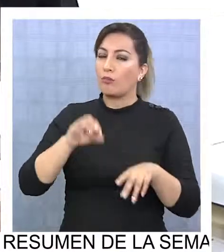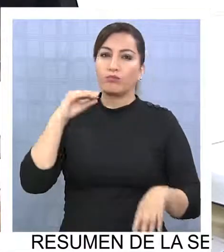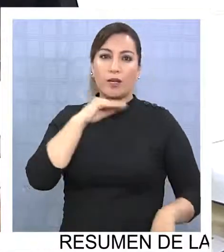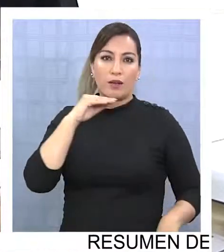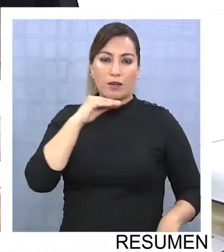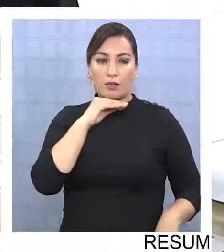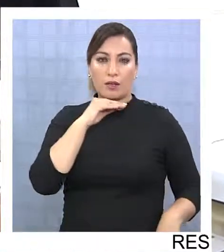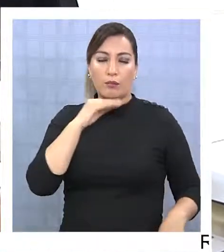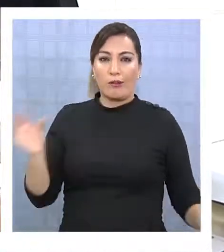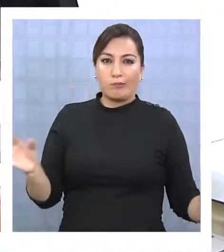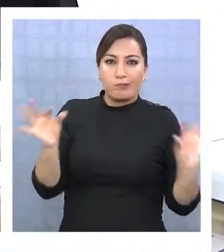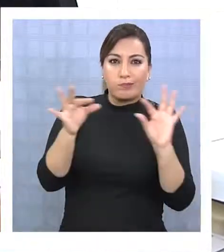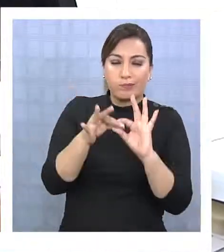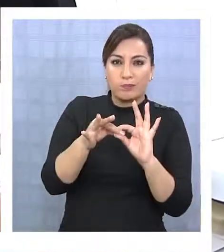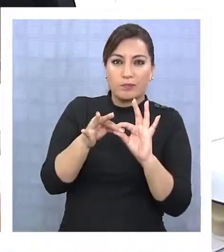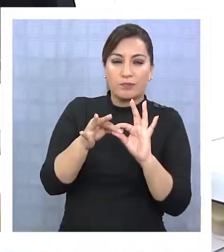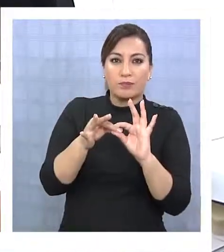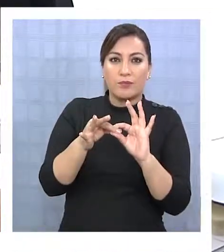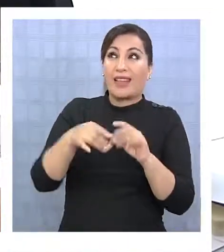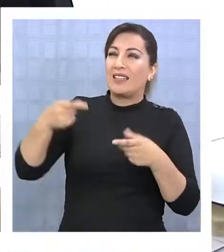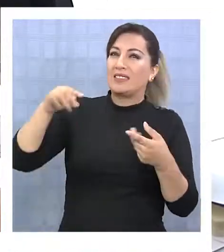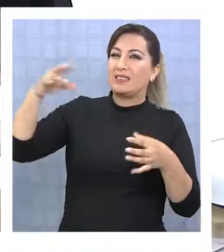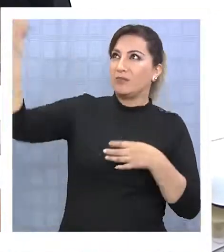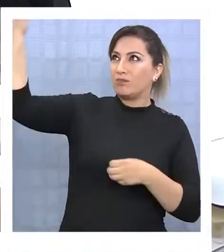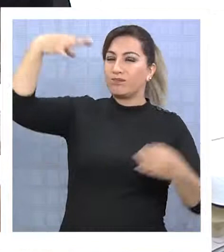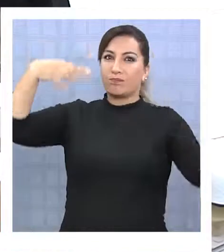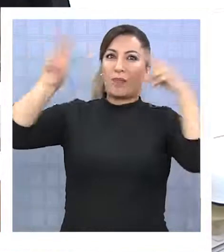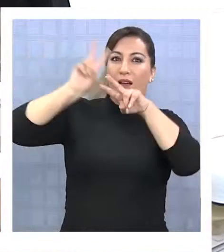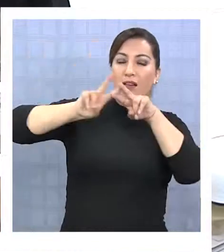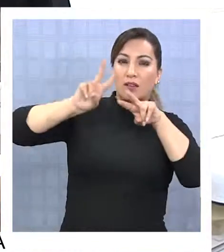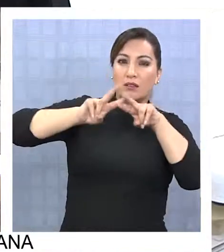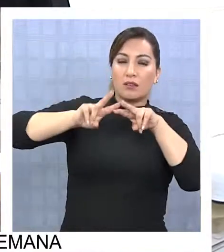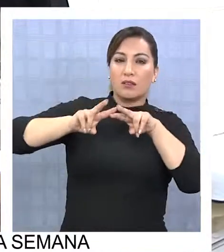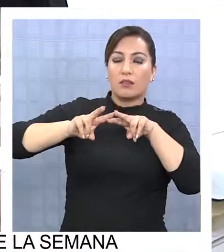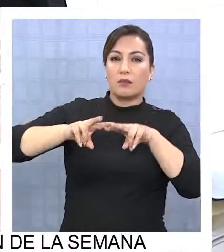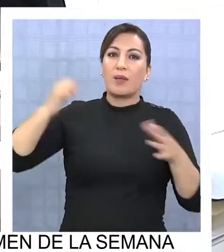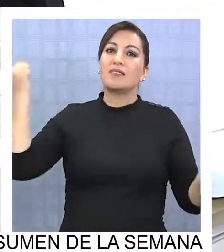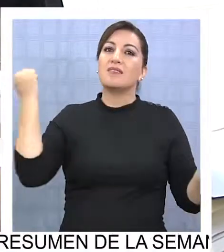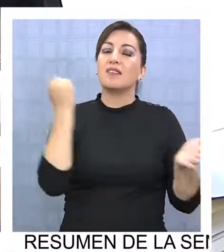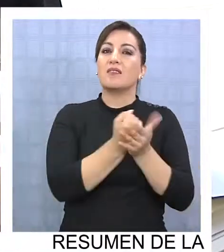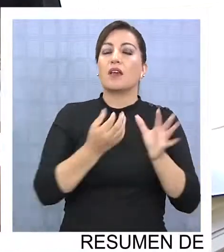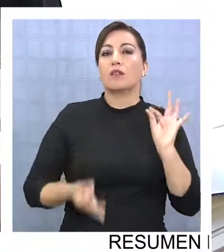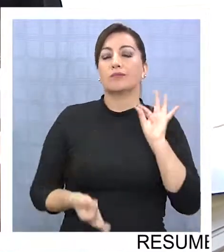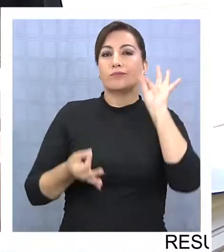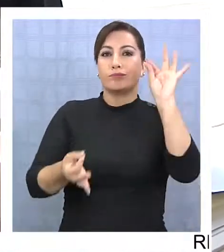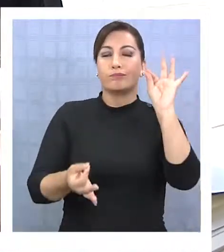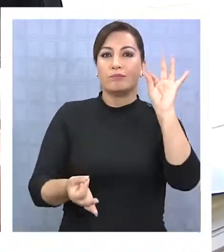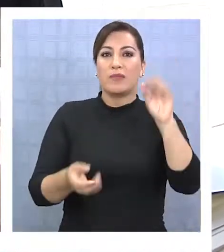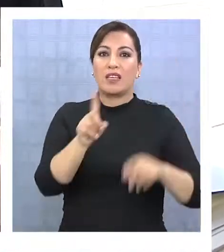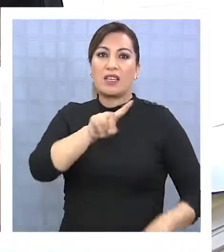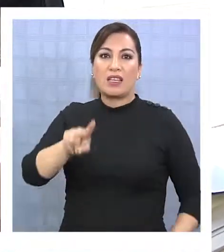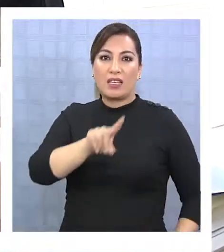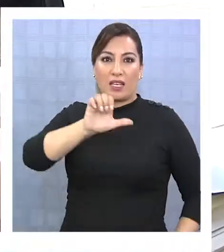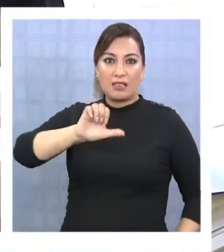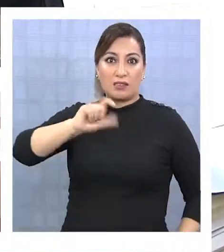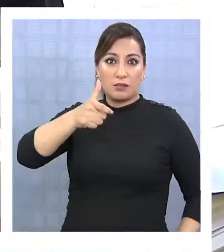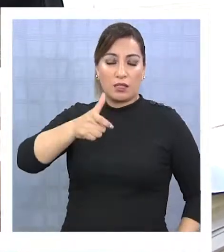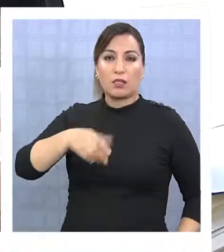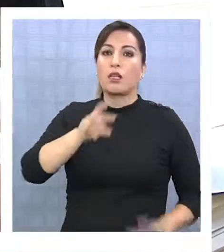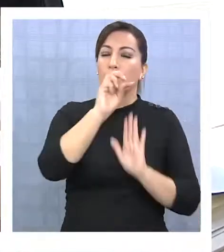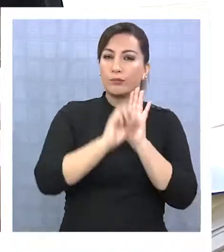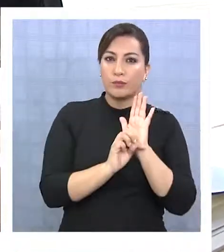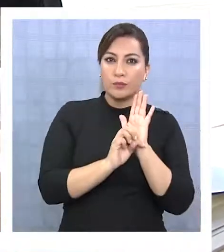agilizando las conexiones eléctricas para la obtención del certificado del T1 en la SEC y el